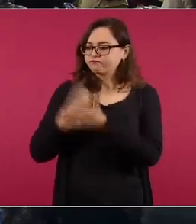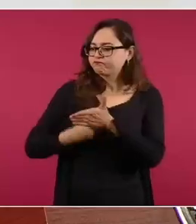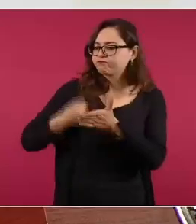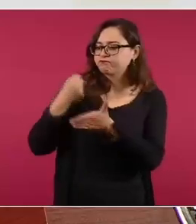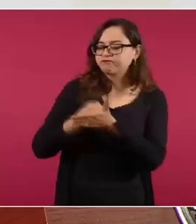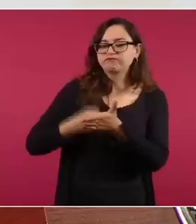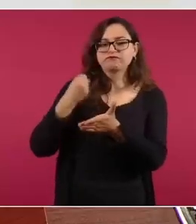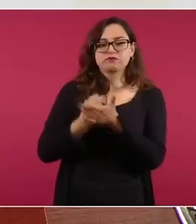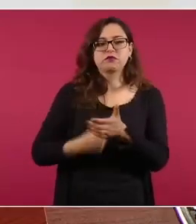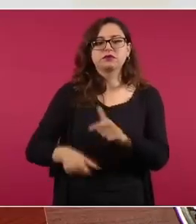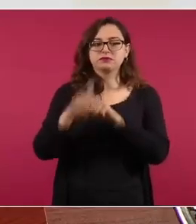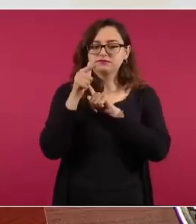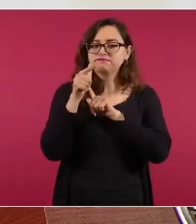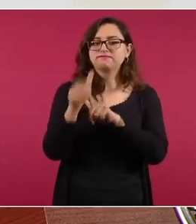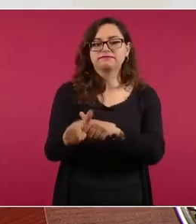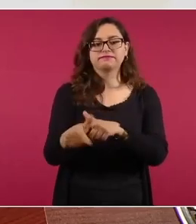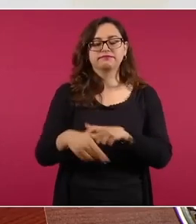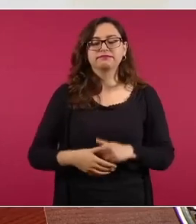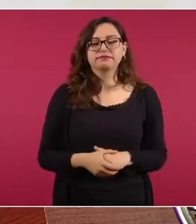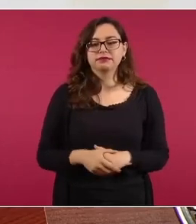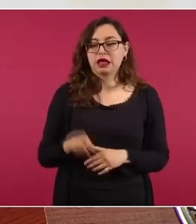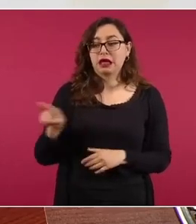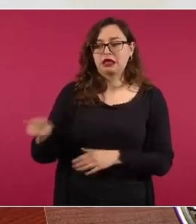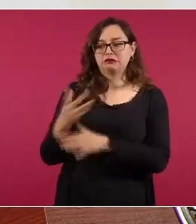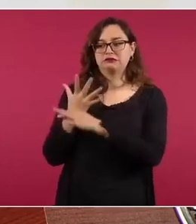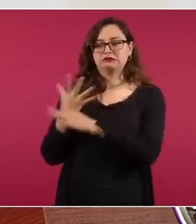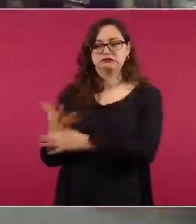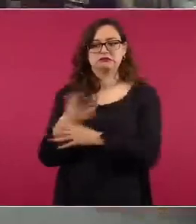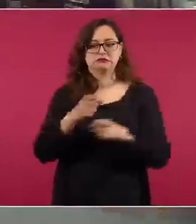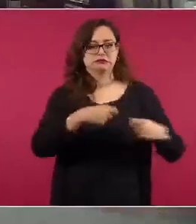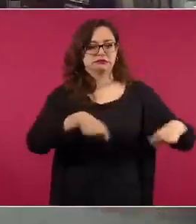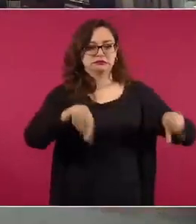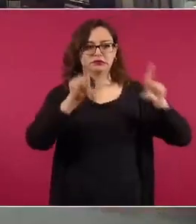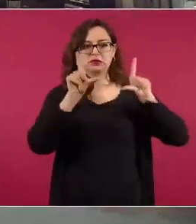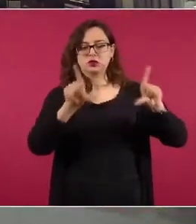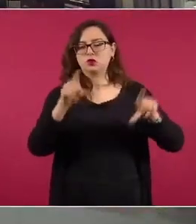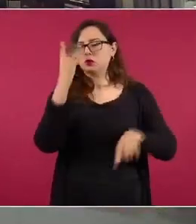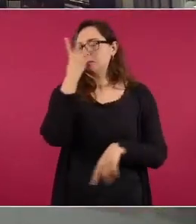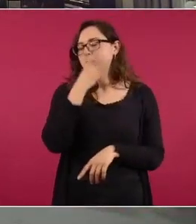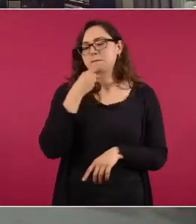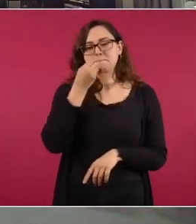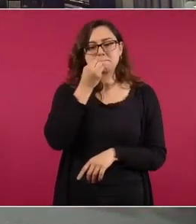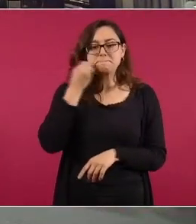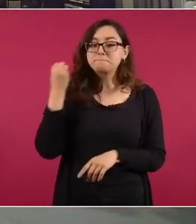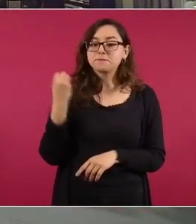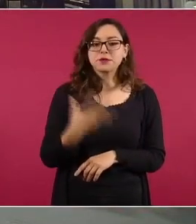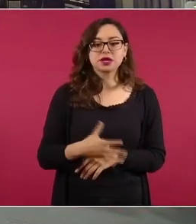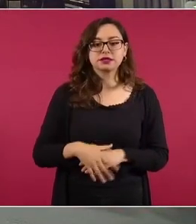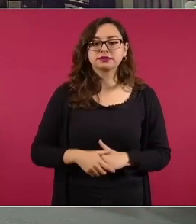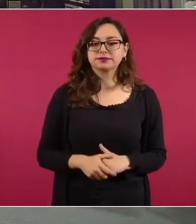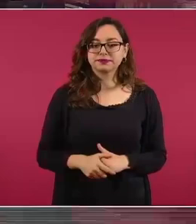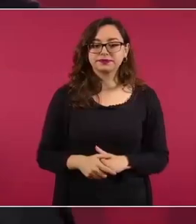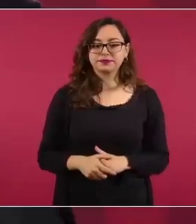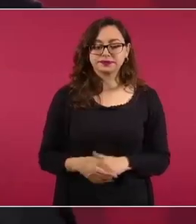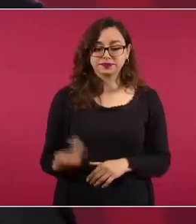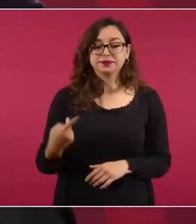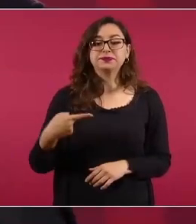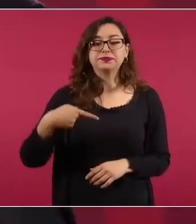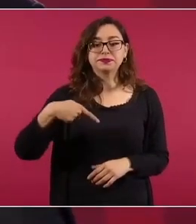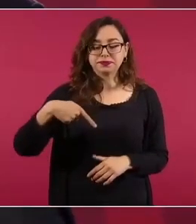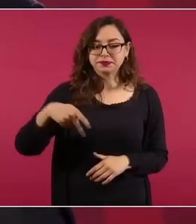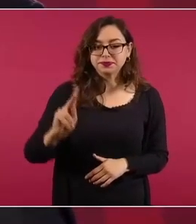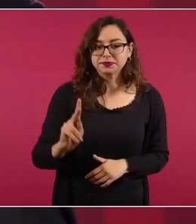van a ver qué bello este fragmento pero regresando a lo mismo